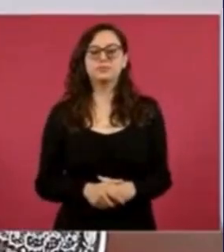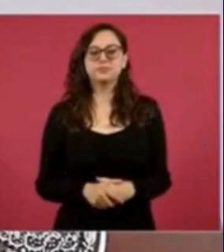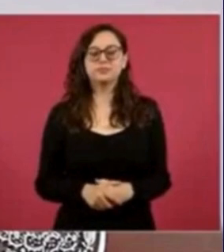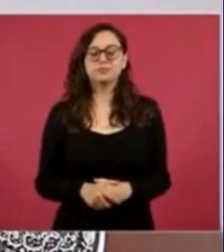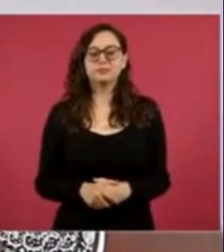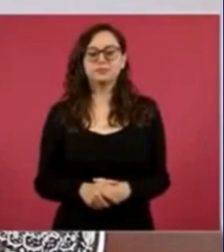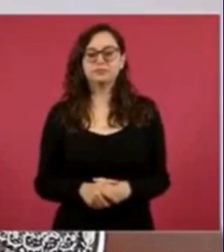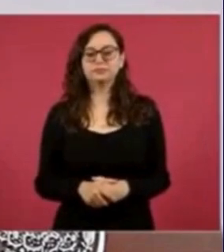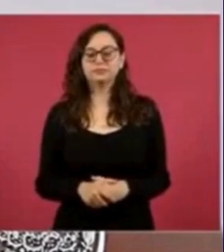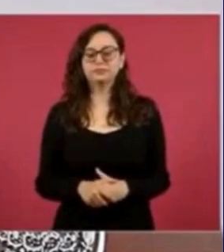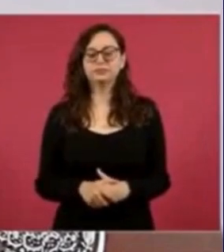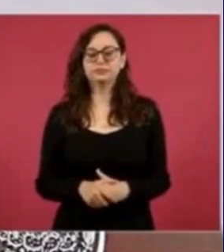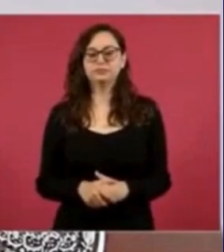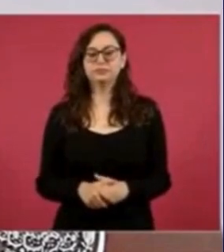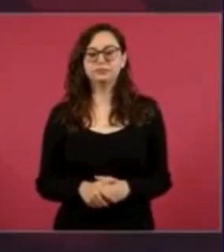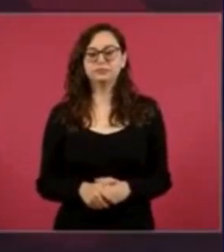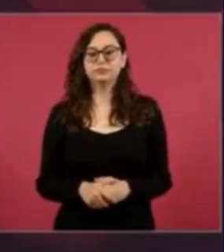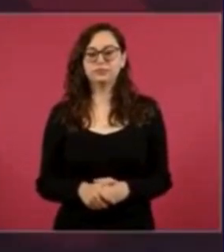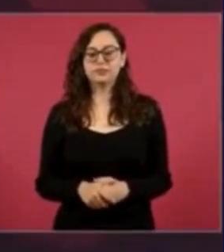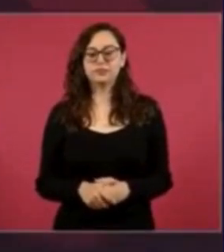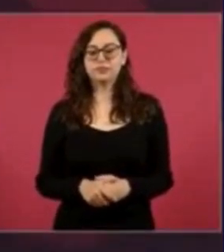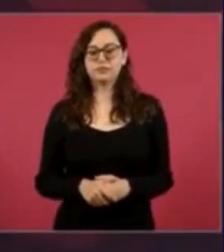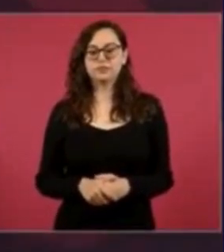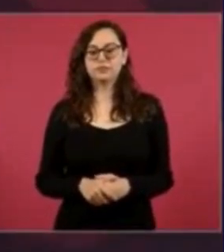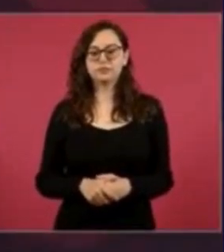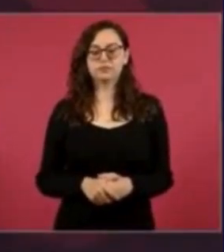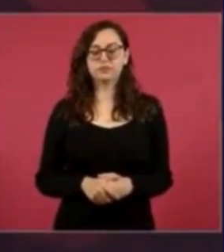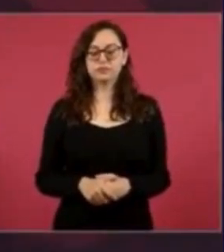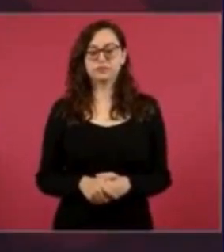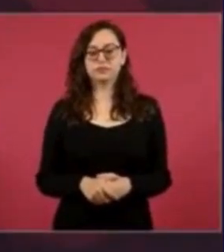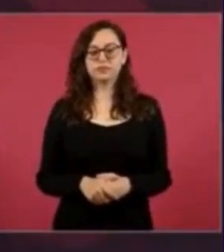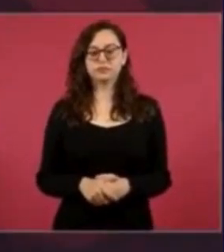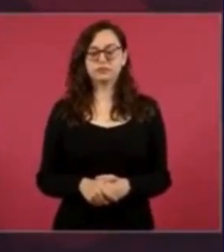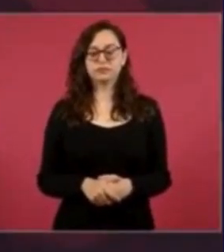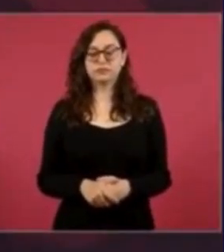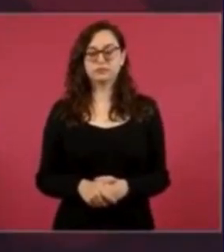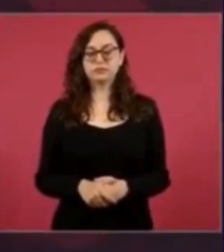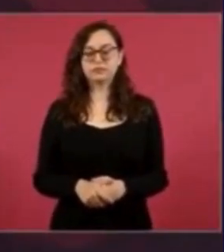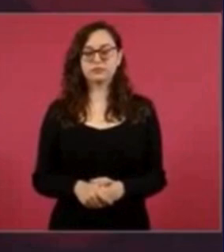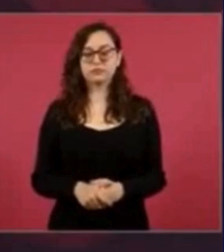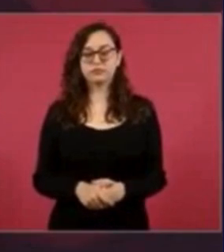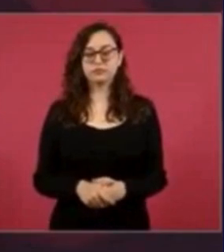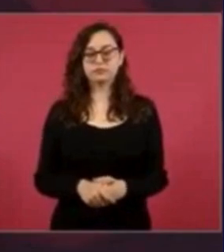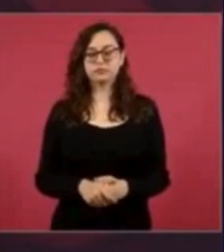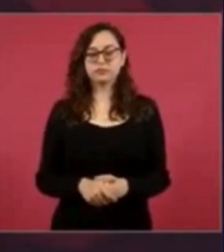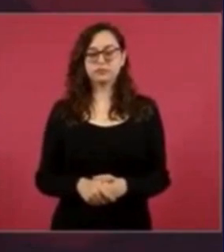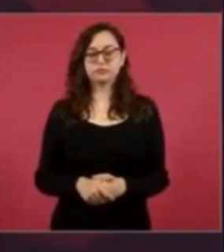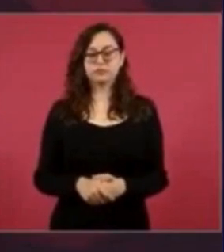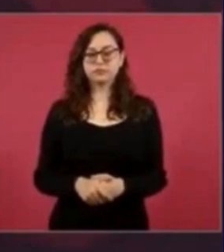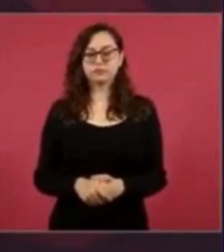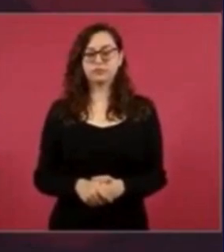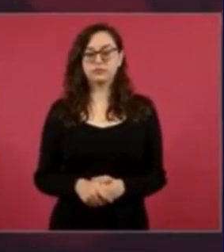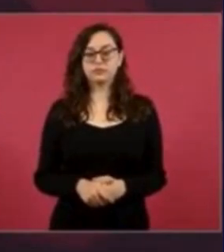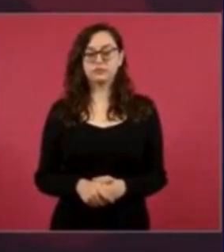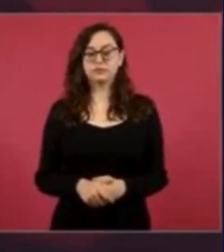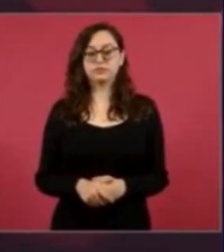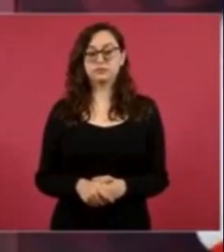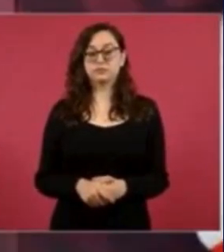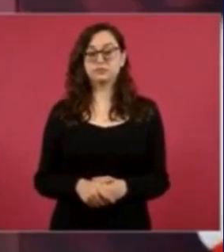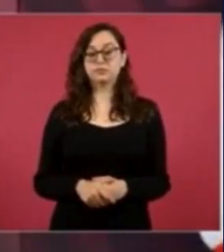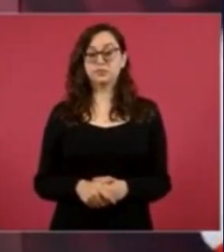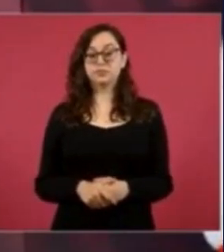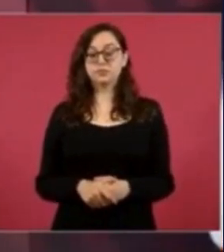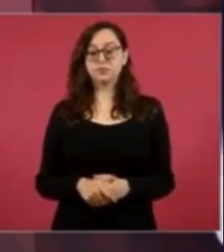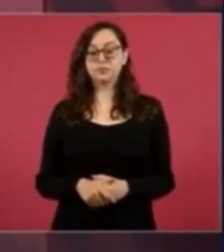de septiembre. López Obrador reiteró el compromiso de su gobierno de garantizar la educación como un derecho